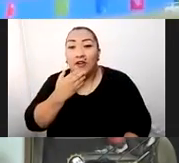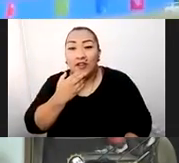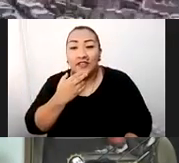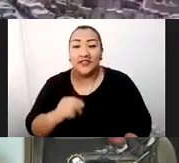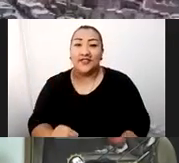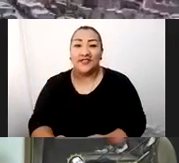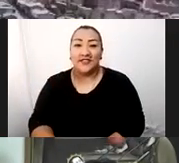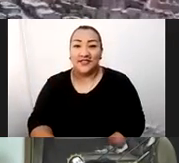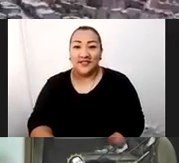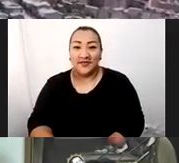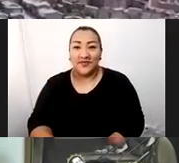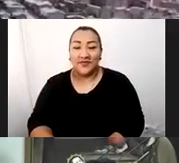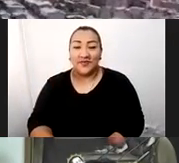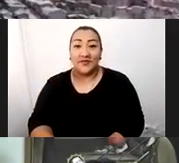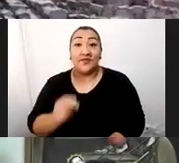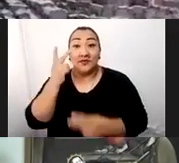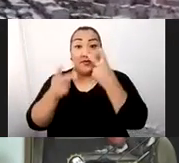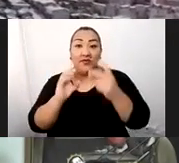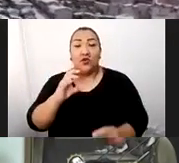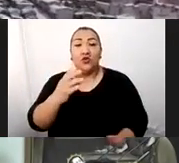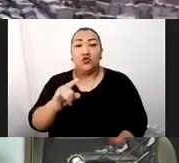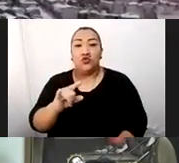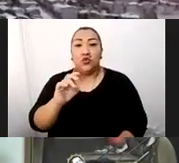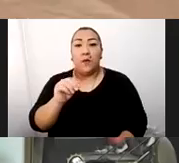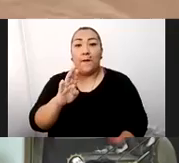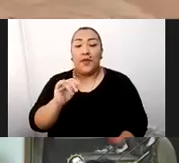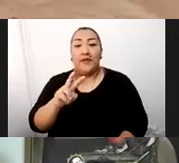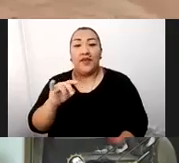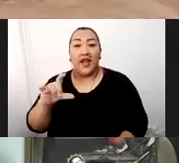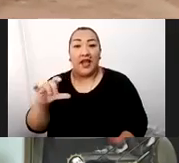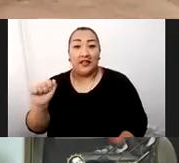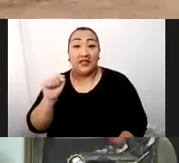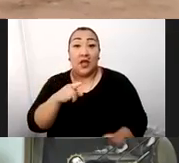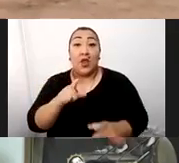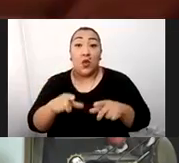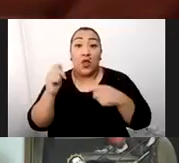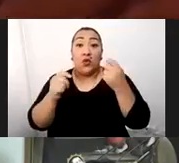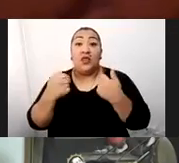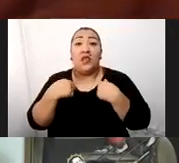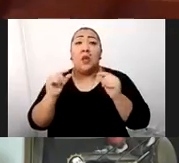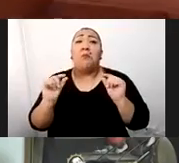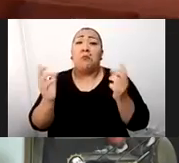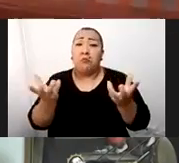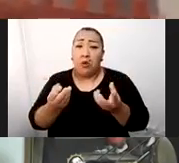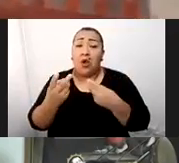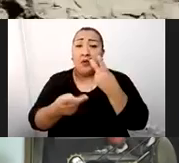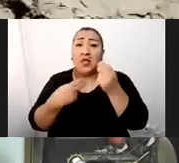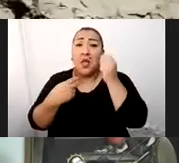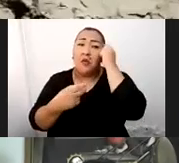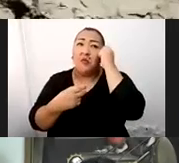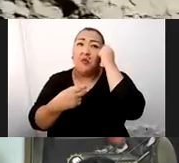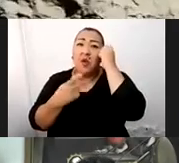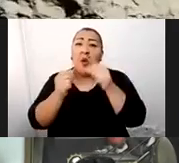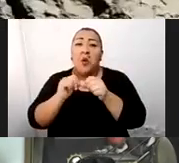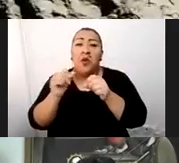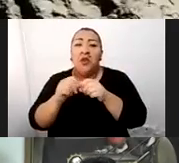Visita Chumbivilcas A nivel turístico cuenta con pocas visitas pese al variado número de atractivos